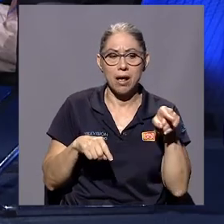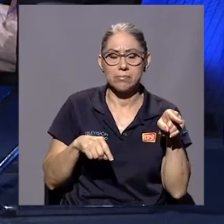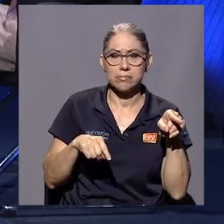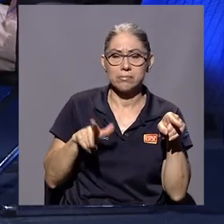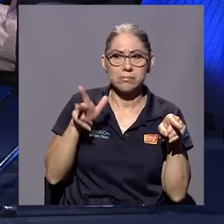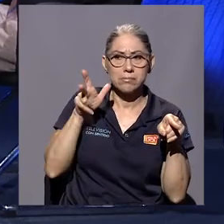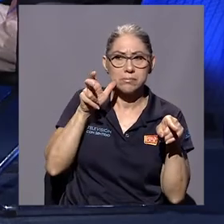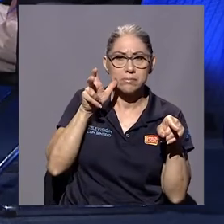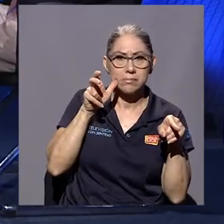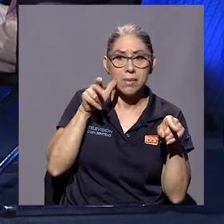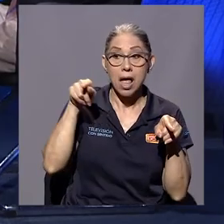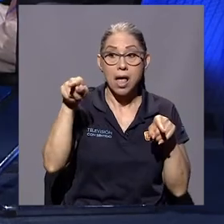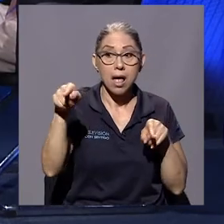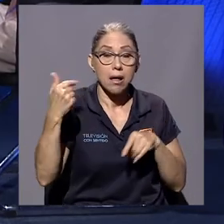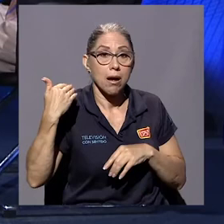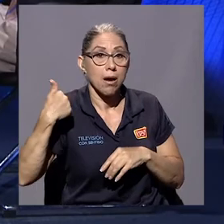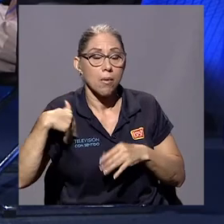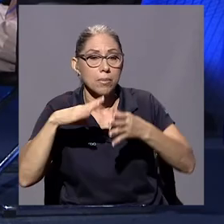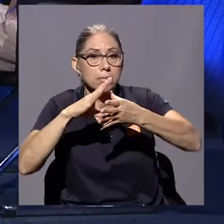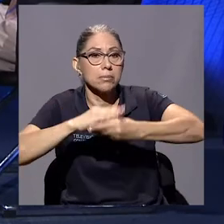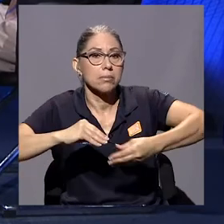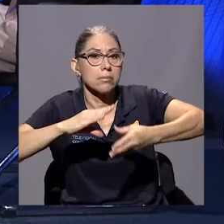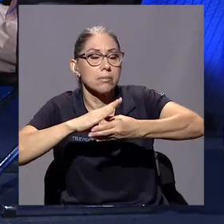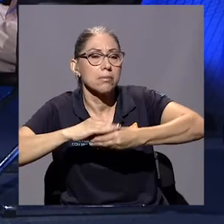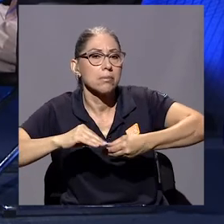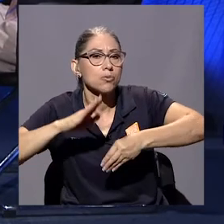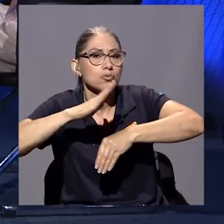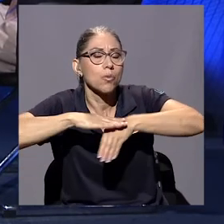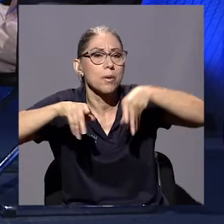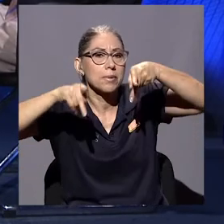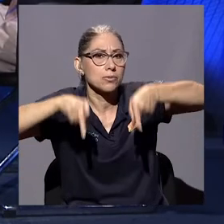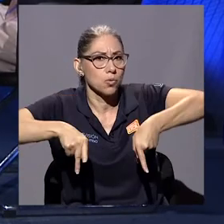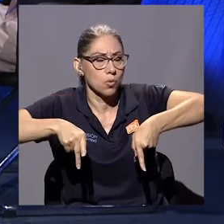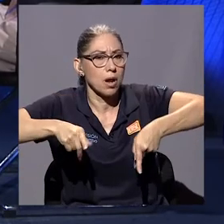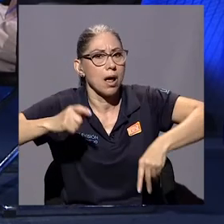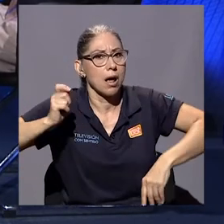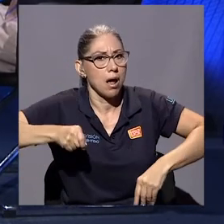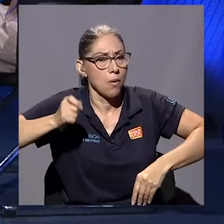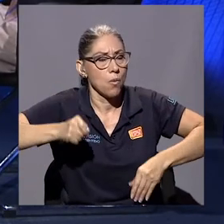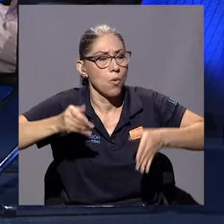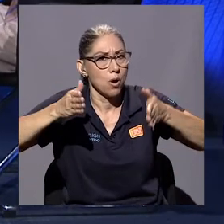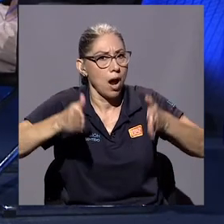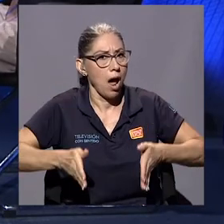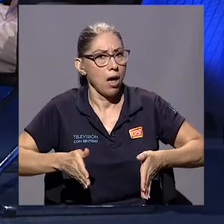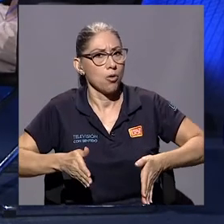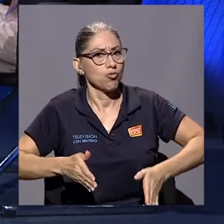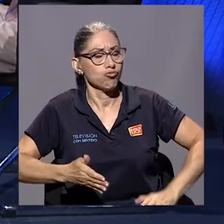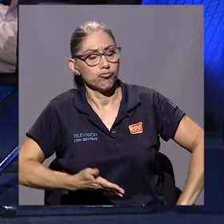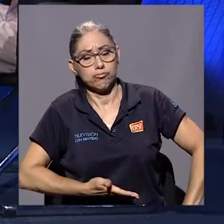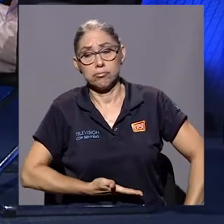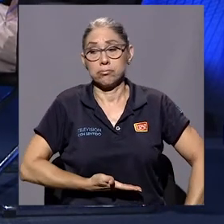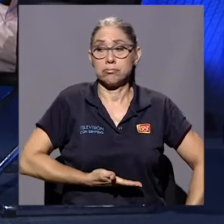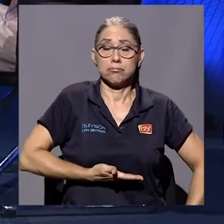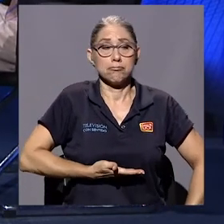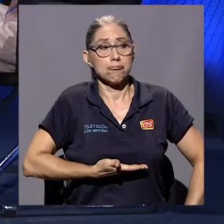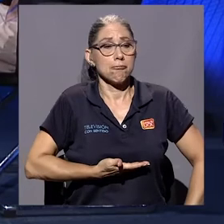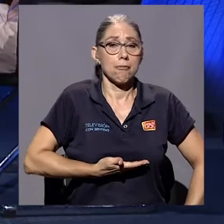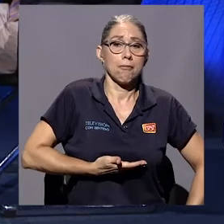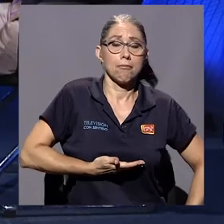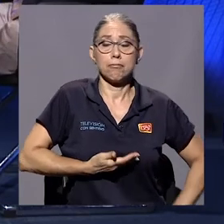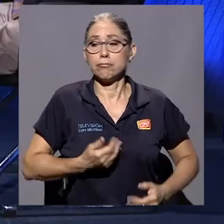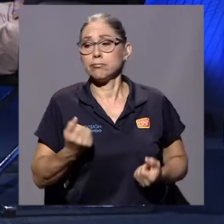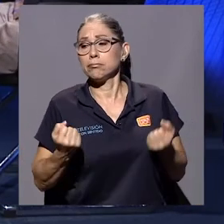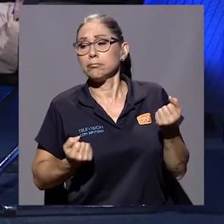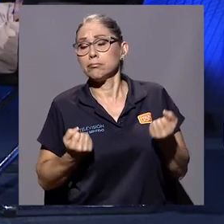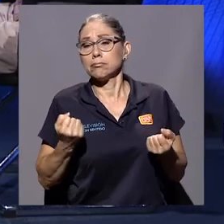atención porque hay el tipo cuenta de un personaje que llega ahí, un abogado muy fachento, presuntuoso,